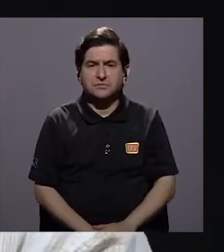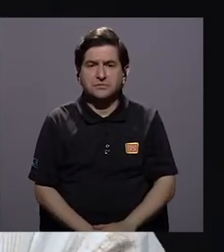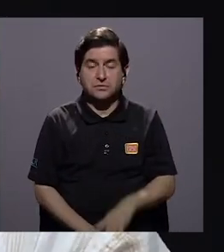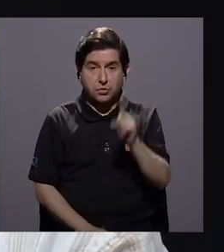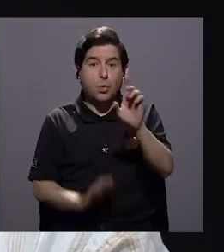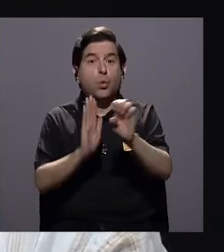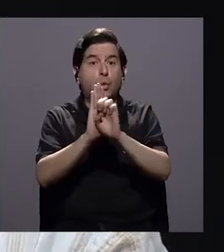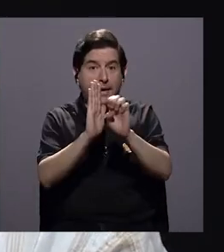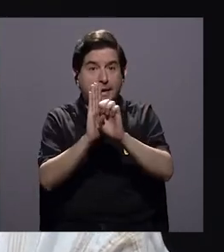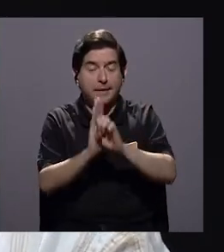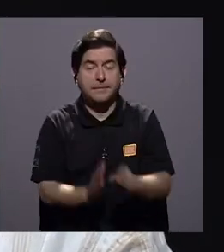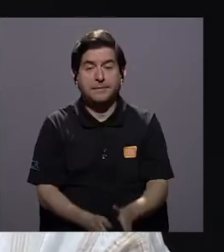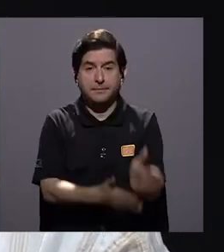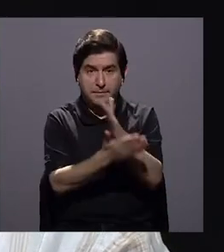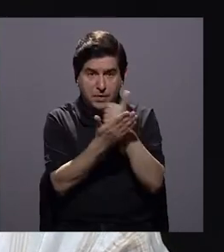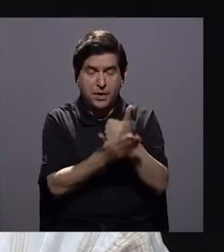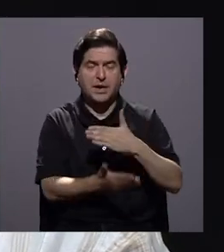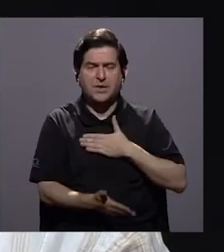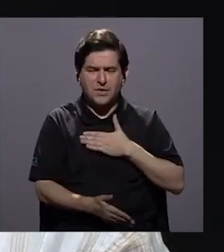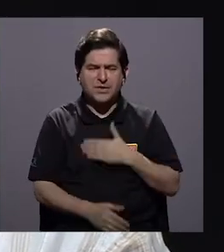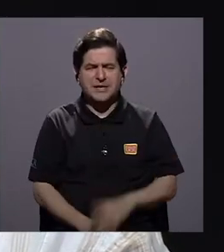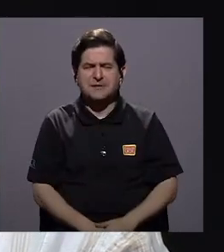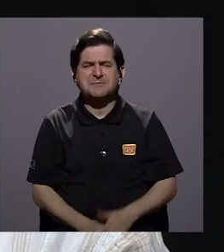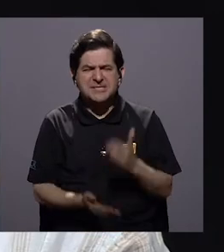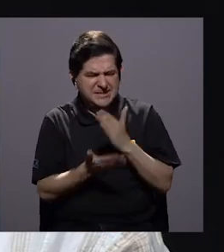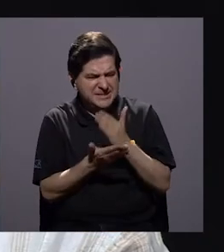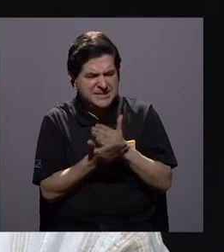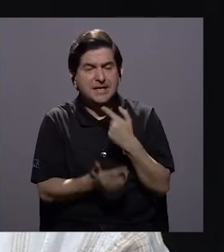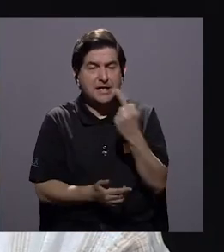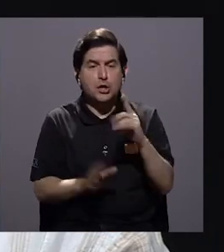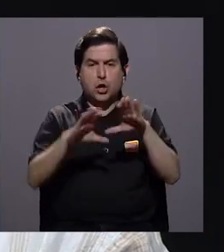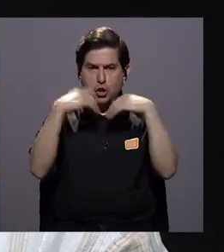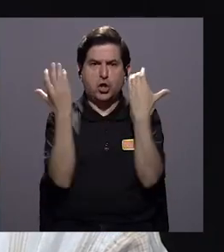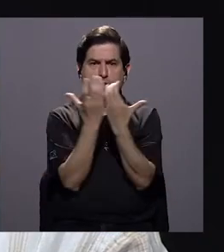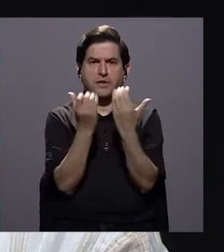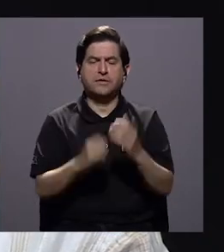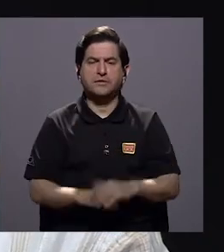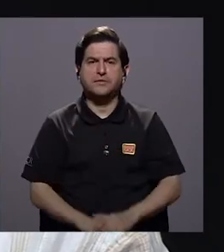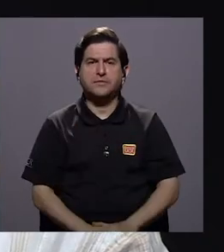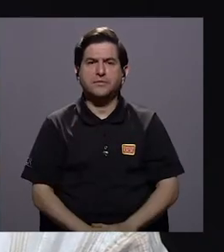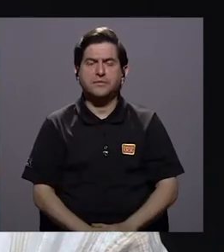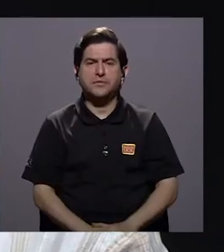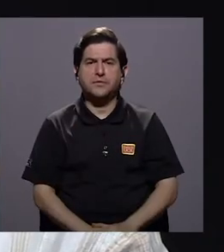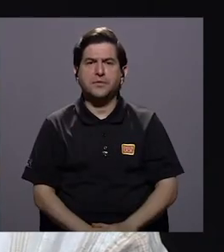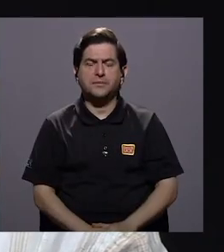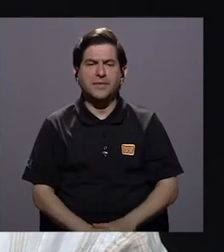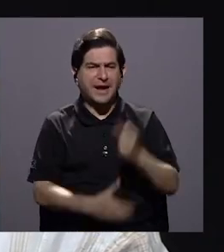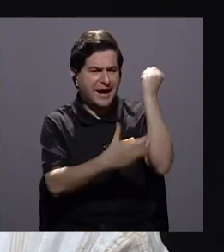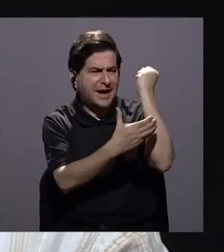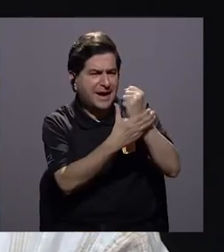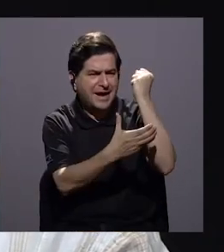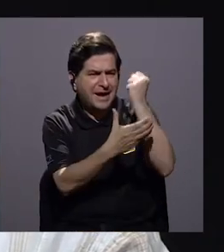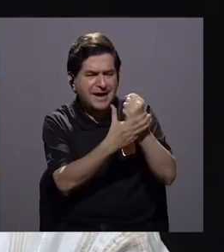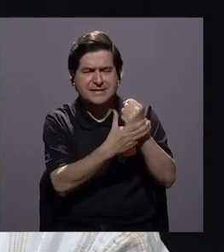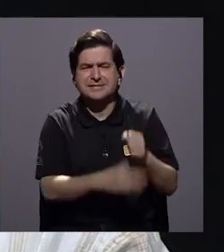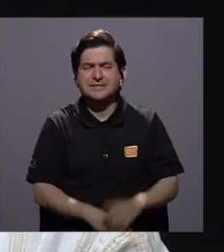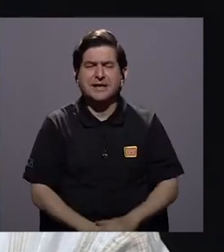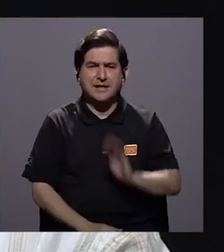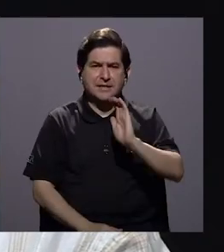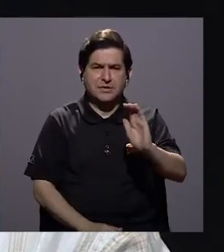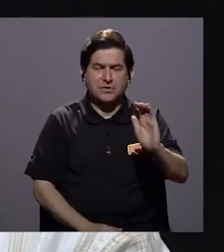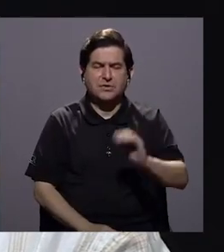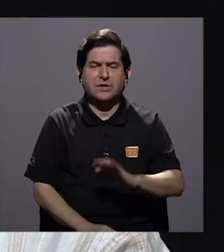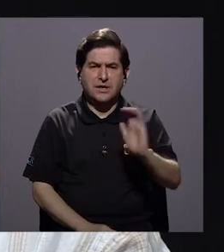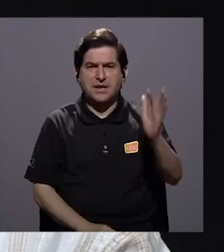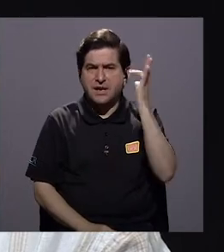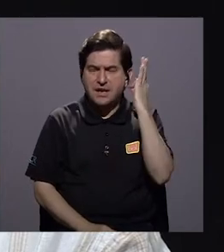aquí traigo un ejemplo, porque es algo que me mortifica y lo digo en todas mis clases. Cuando salieron los asesinatos, aquella época de